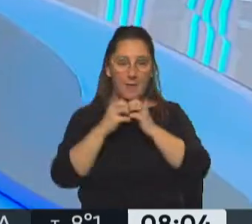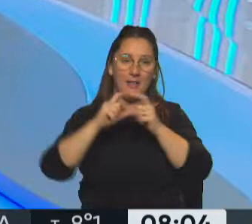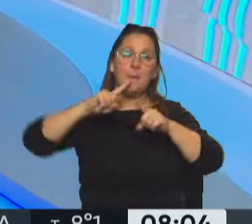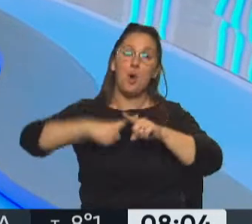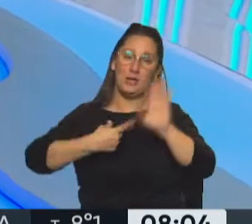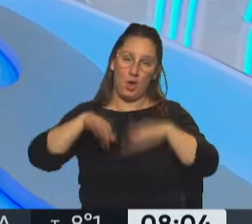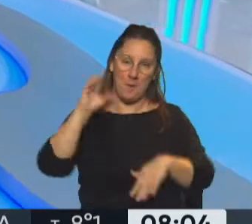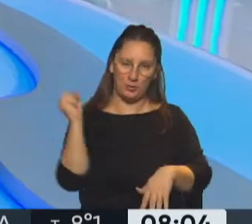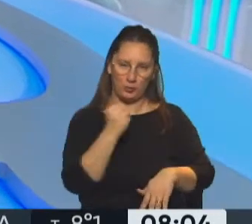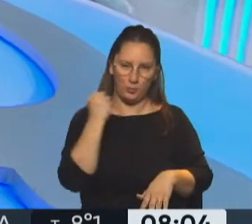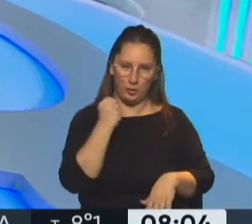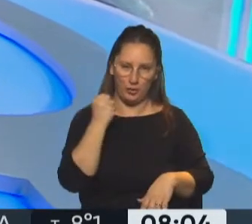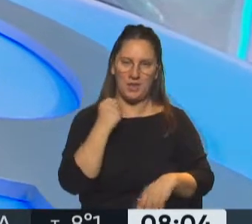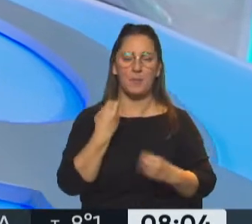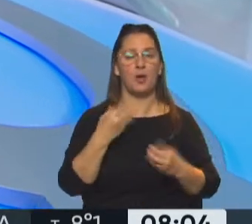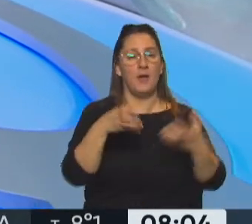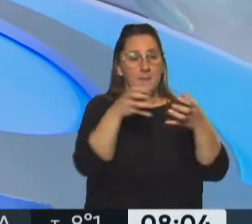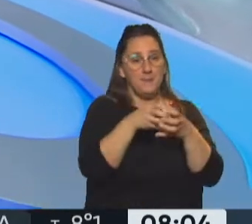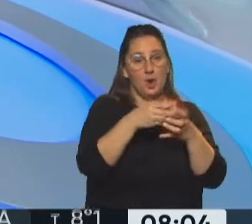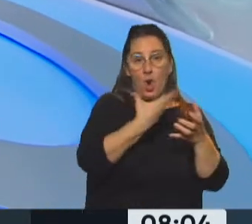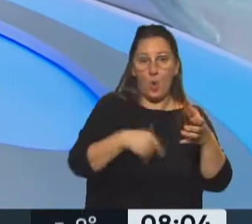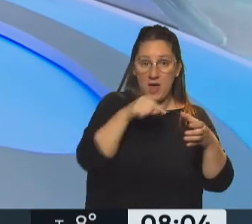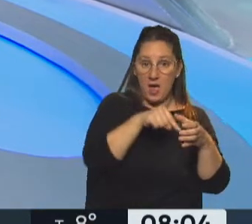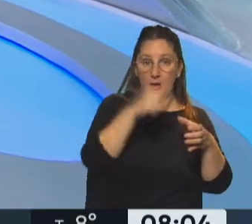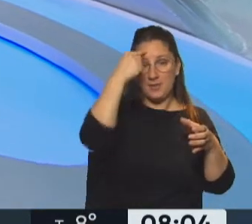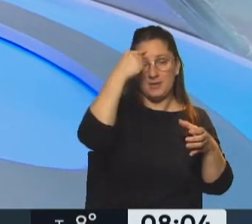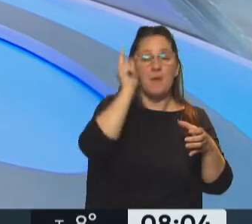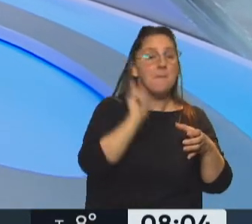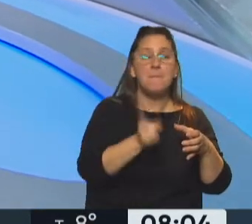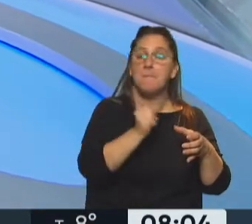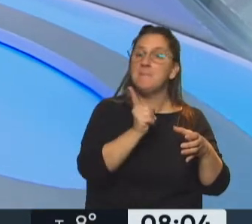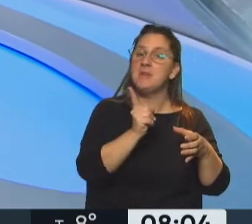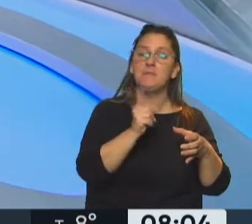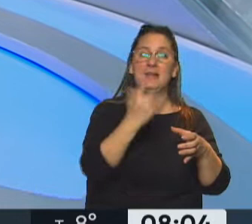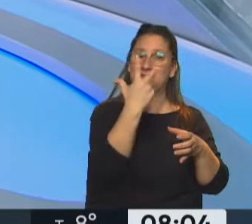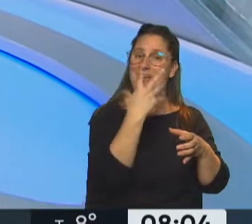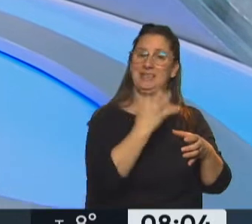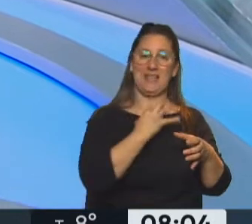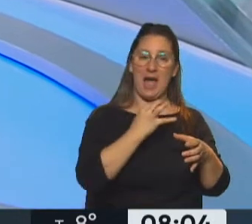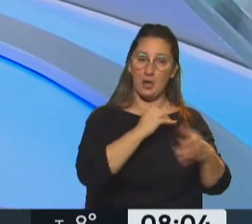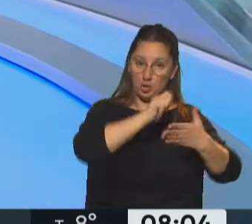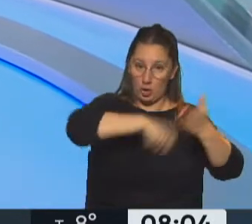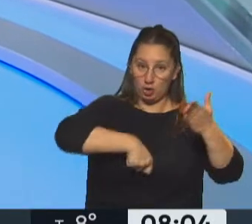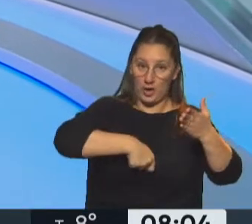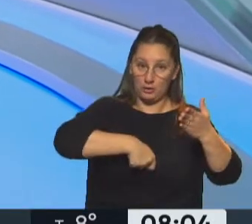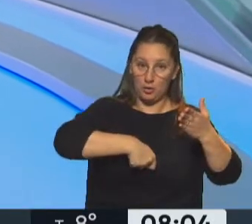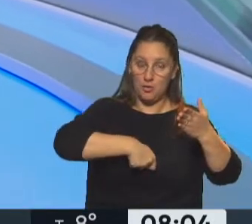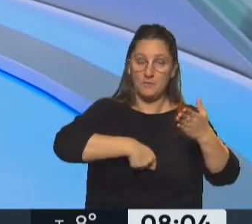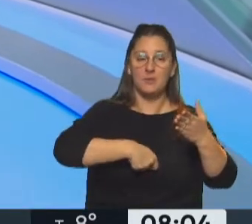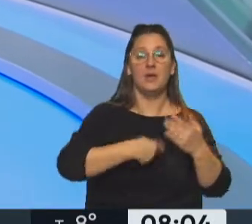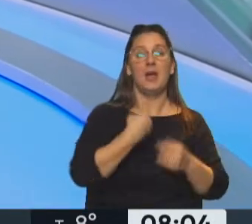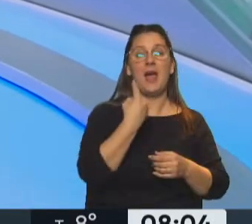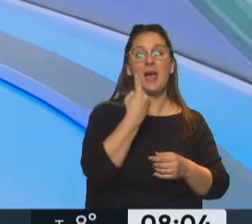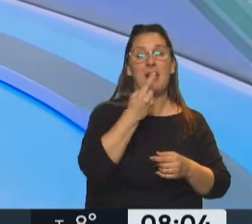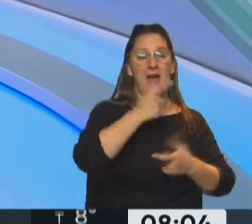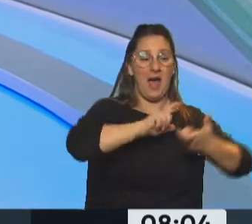es el tema. Exactamente. ¿Por qué? Porque está la postura que tiene el oficialismo, que es mantener los tres años de contrato, que cada